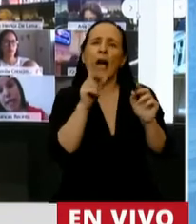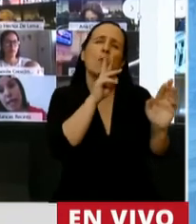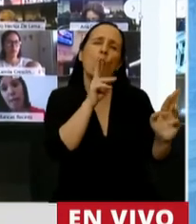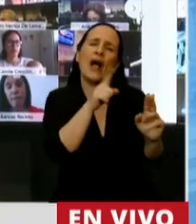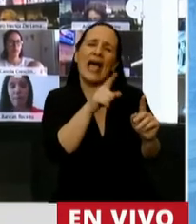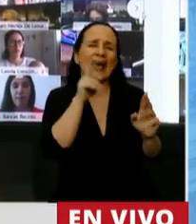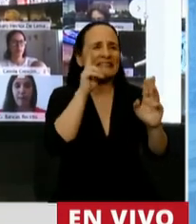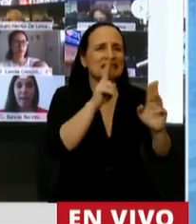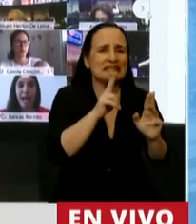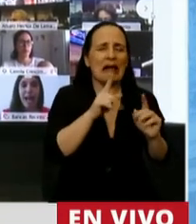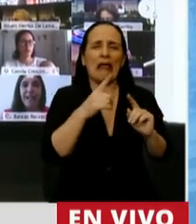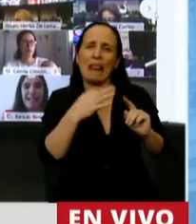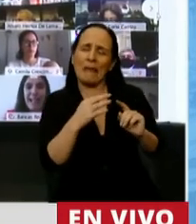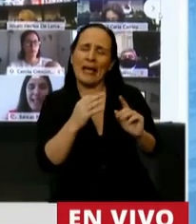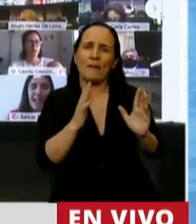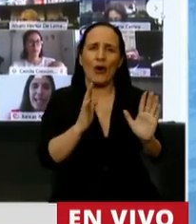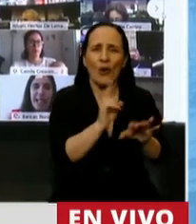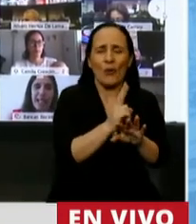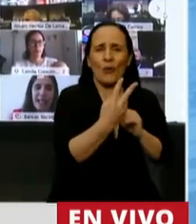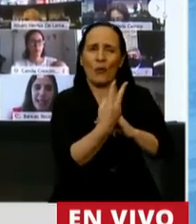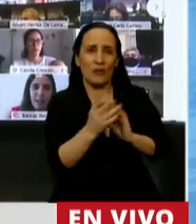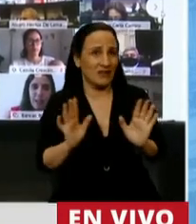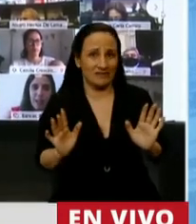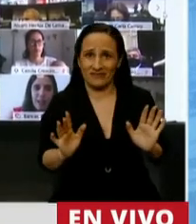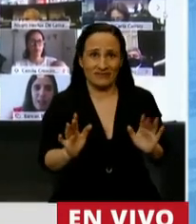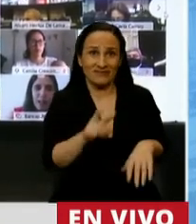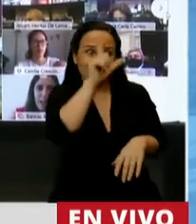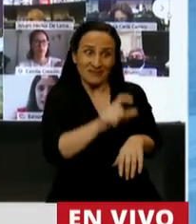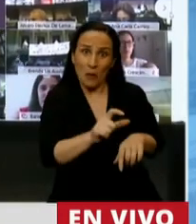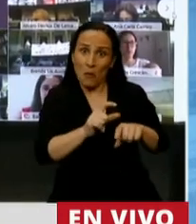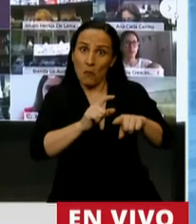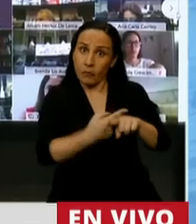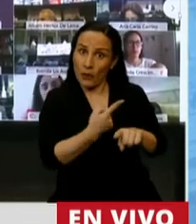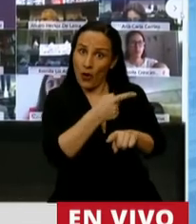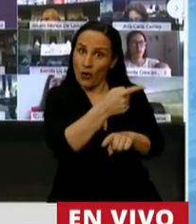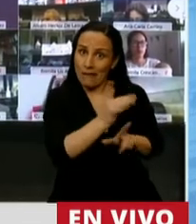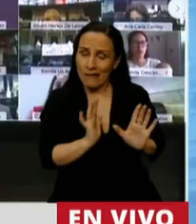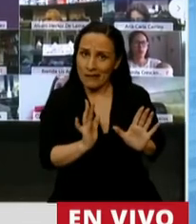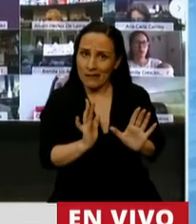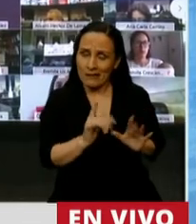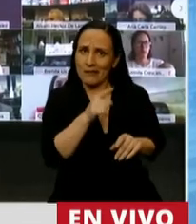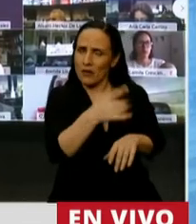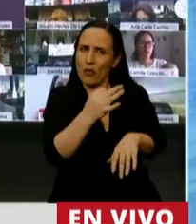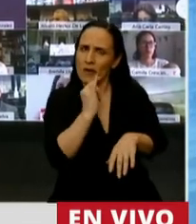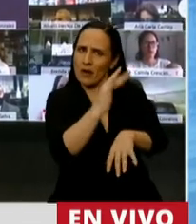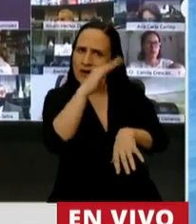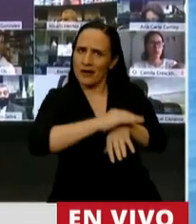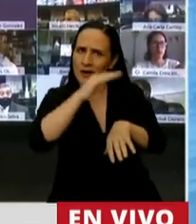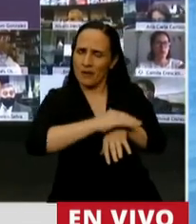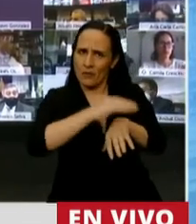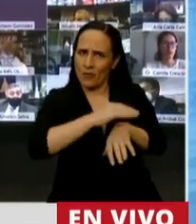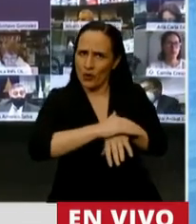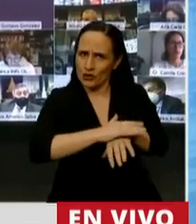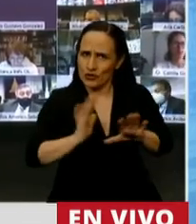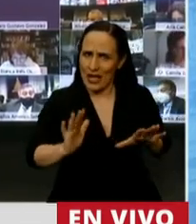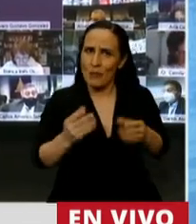Acá se trata de dirigentes que desde su rol de oposición o de su rol de oficialismo tienen que ser responsables porque el